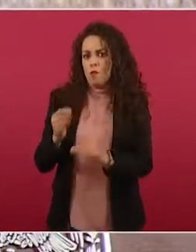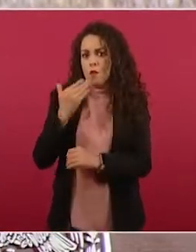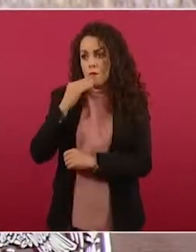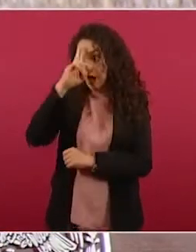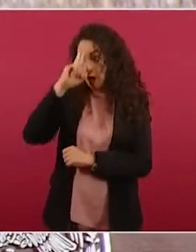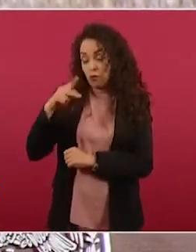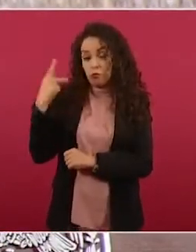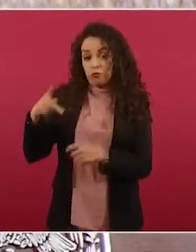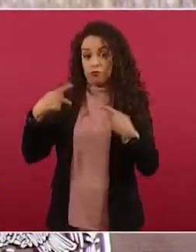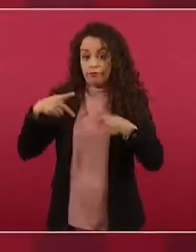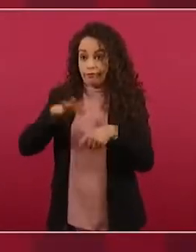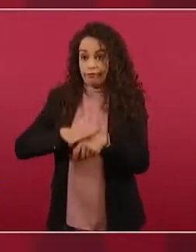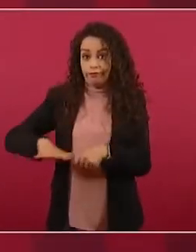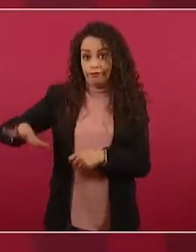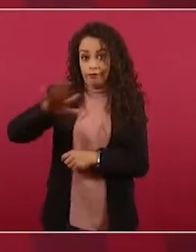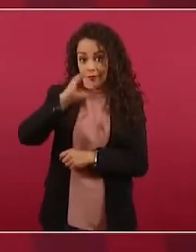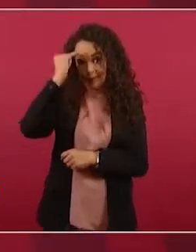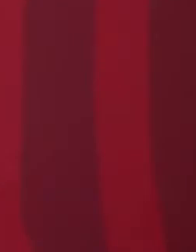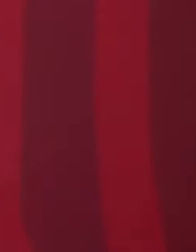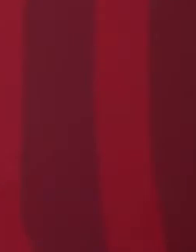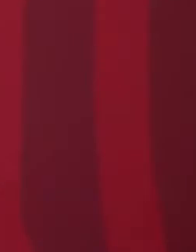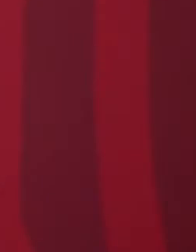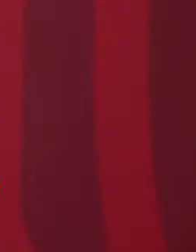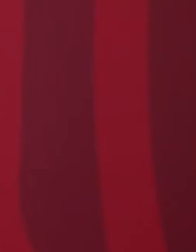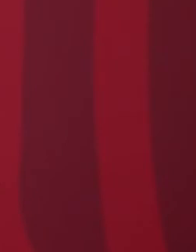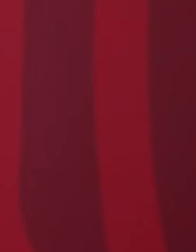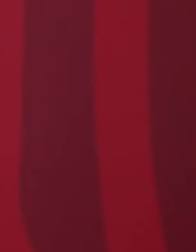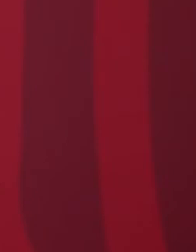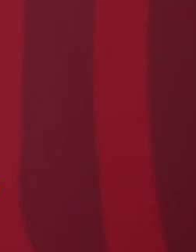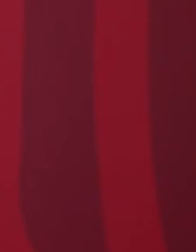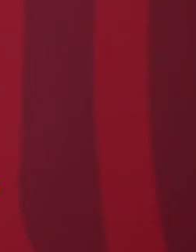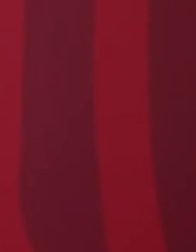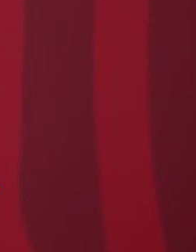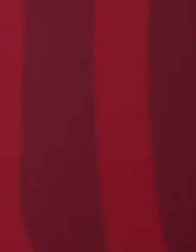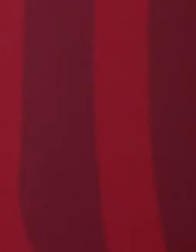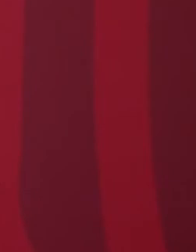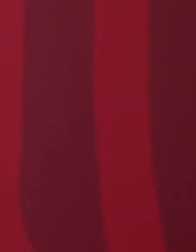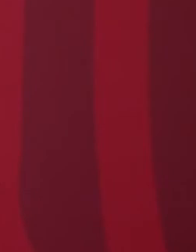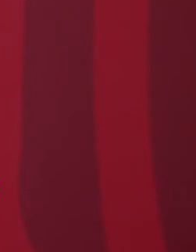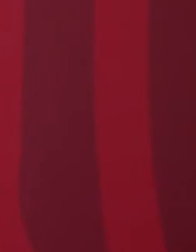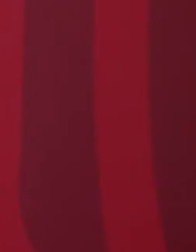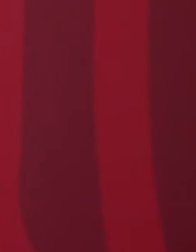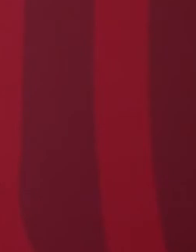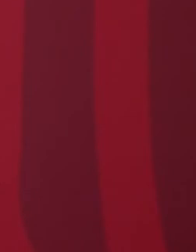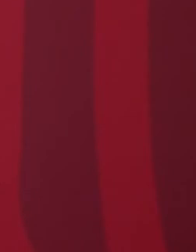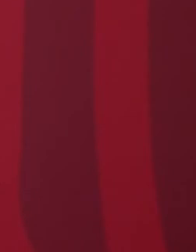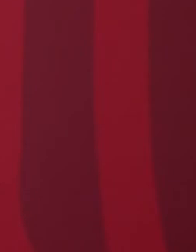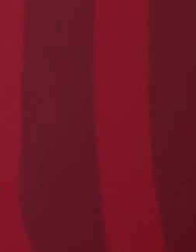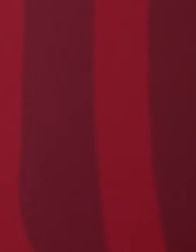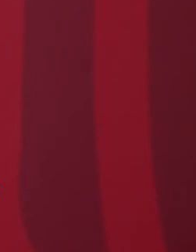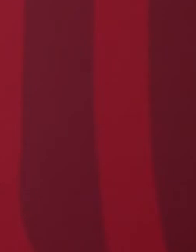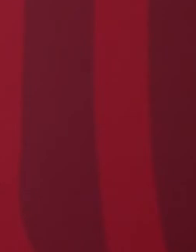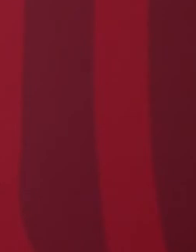no he tenido la oportunidad de platicar de manera directa.